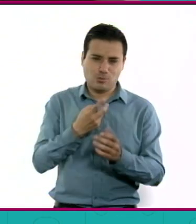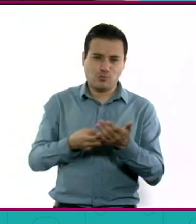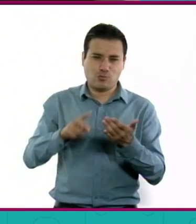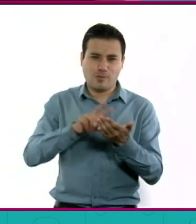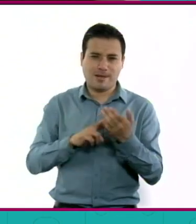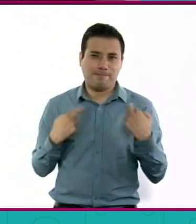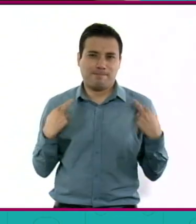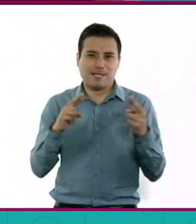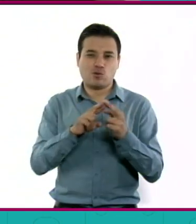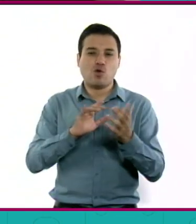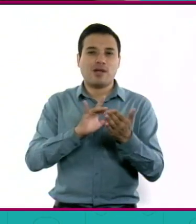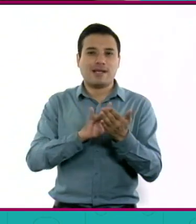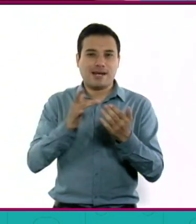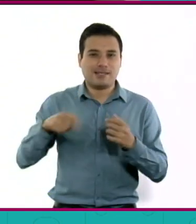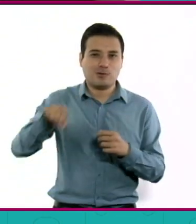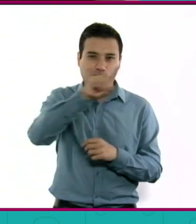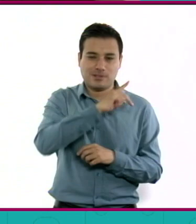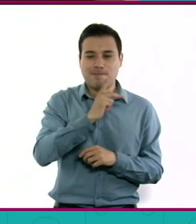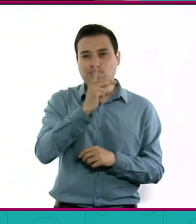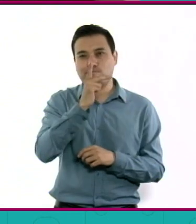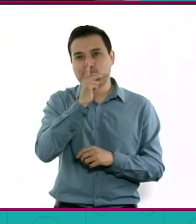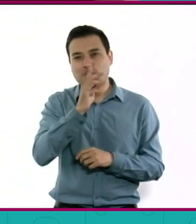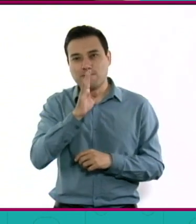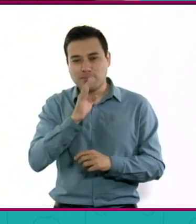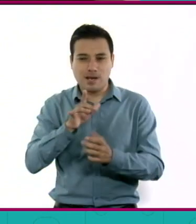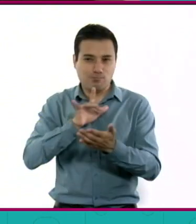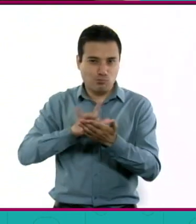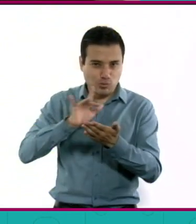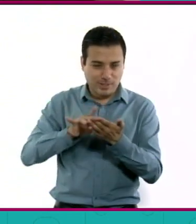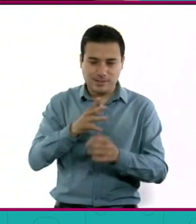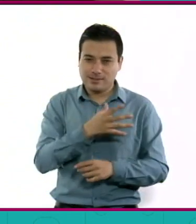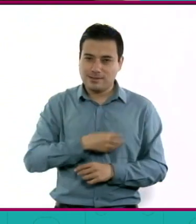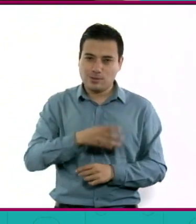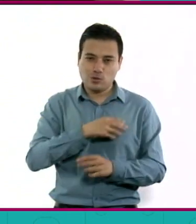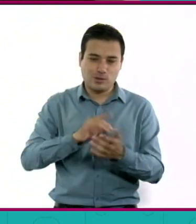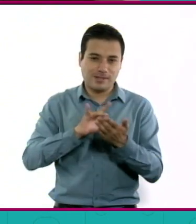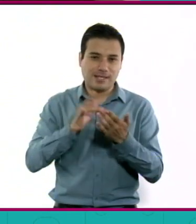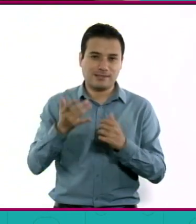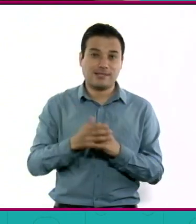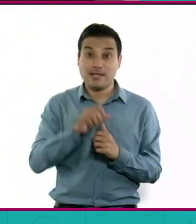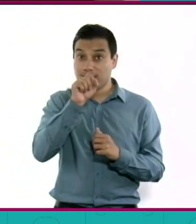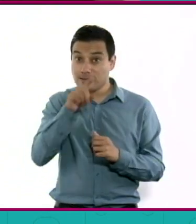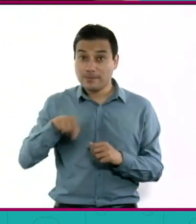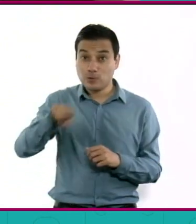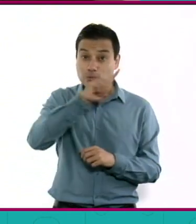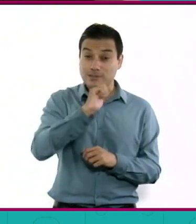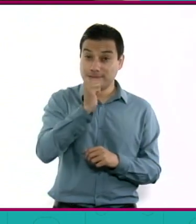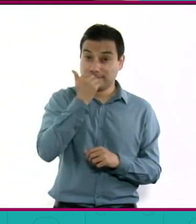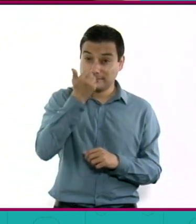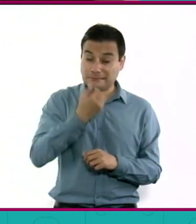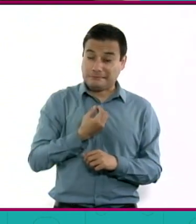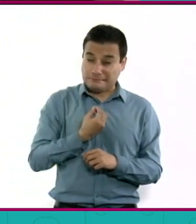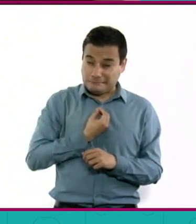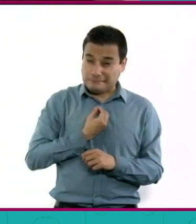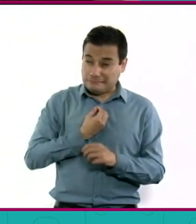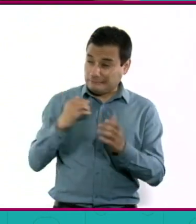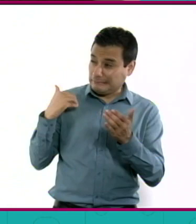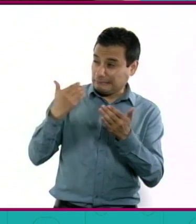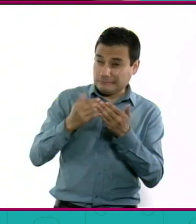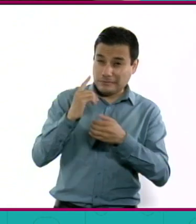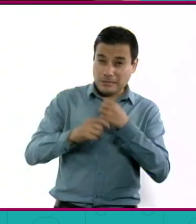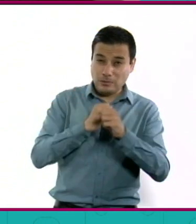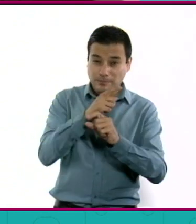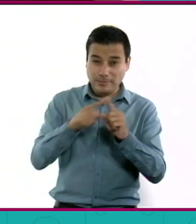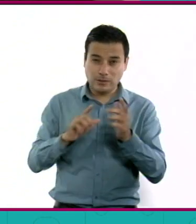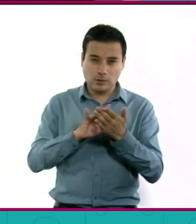las madres y padres de familia todo su apoyo, a los alumnos haber aguantado, ahora hay que darle duro porque en presencial va a estar